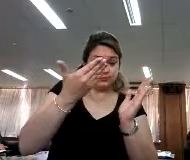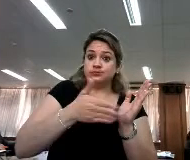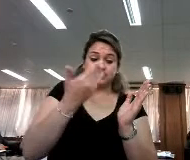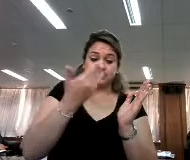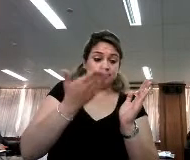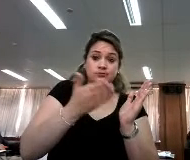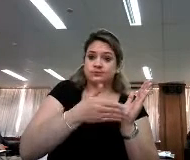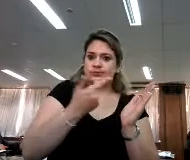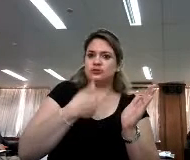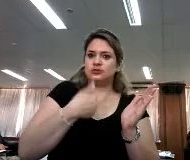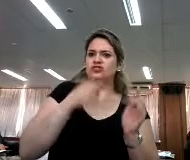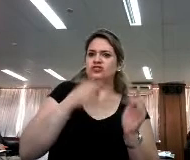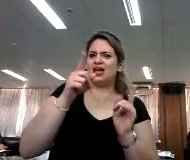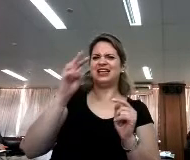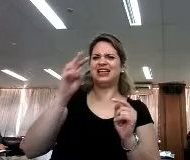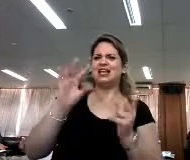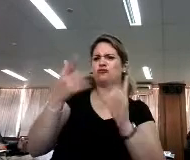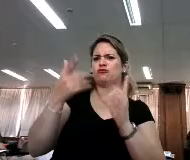eso somos tan reacios, ¿no?